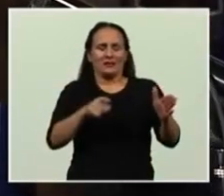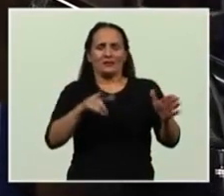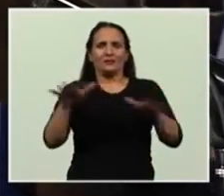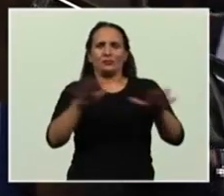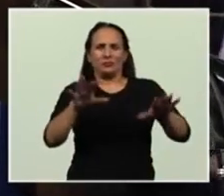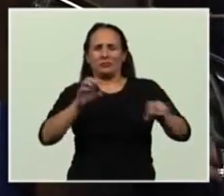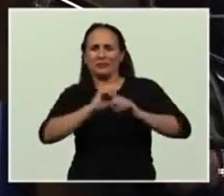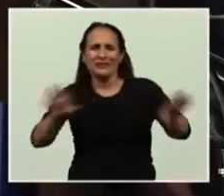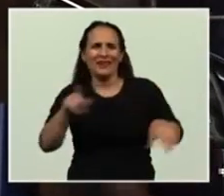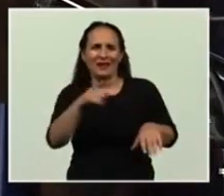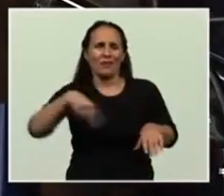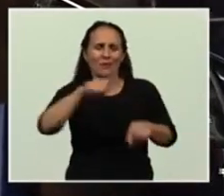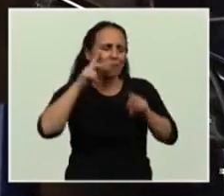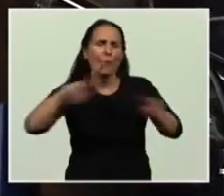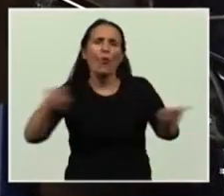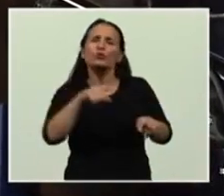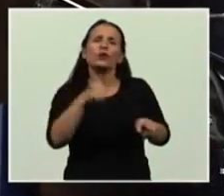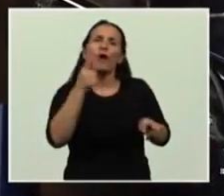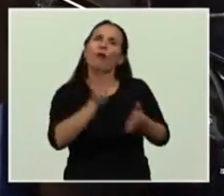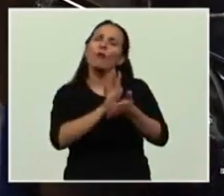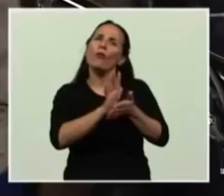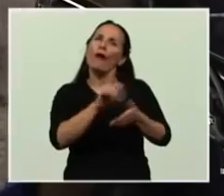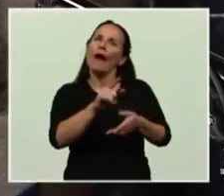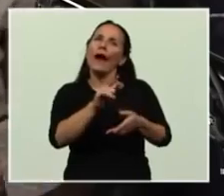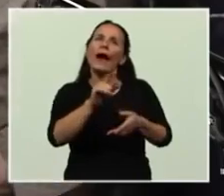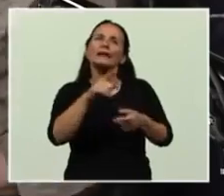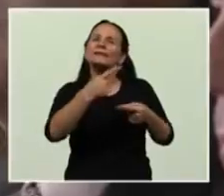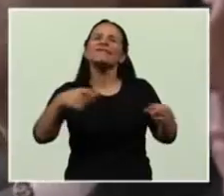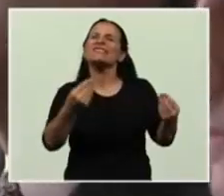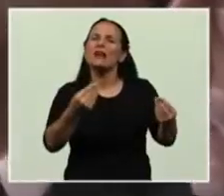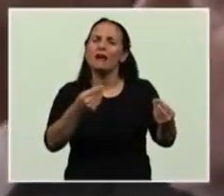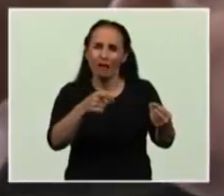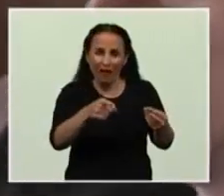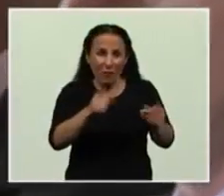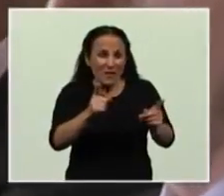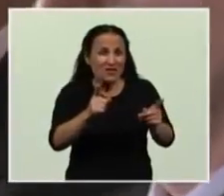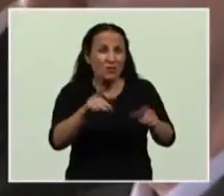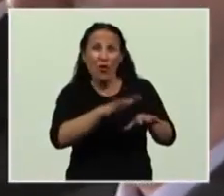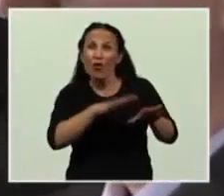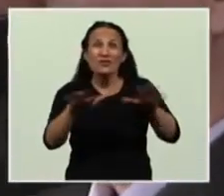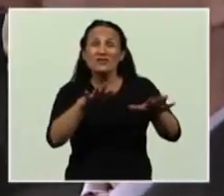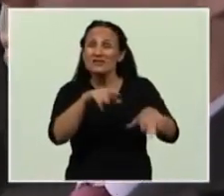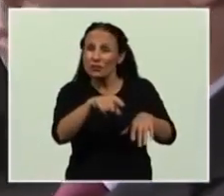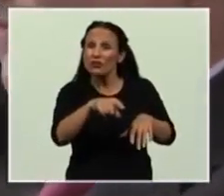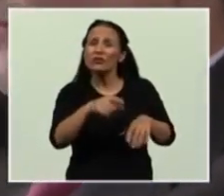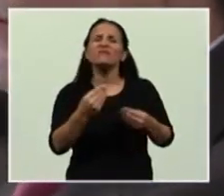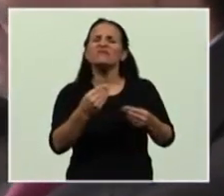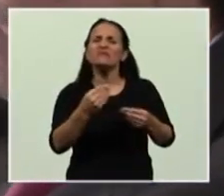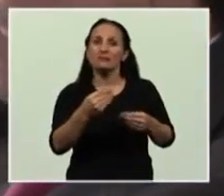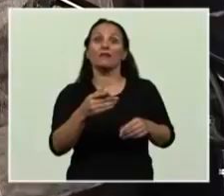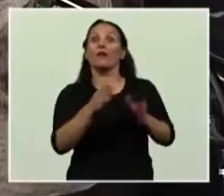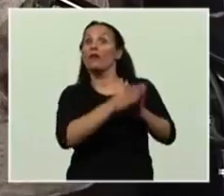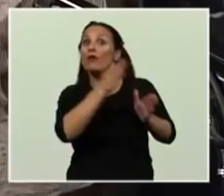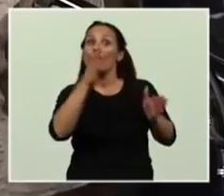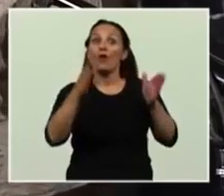es un museo donde recuerda que fue durante un gobierno que había sido